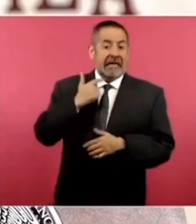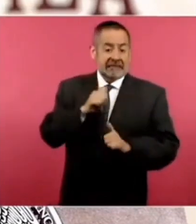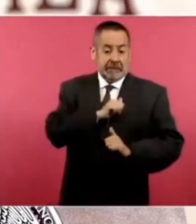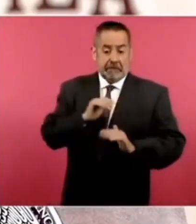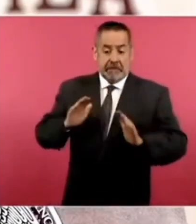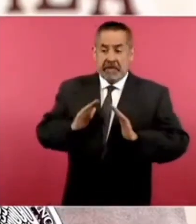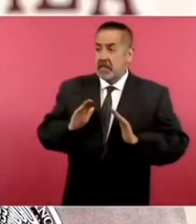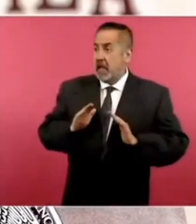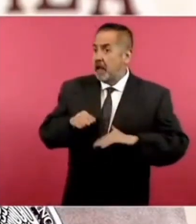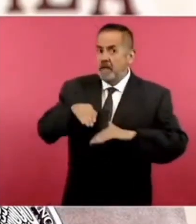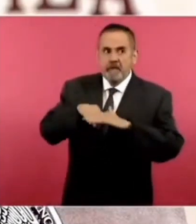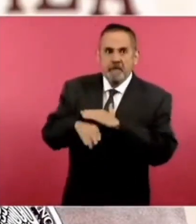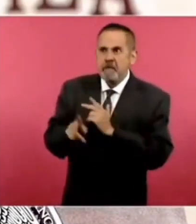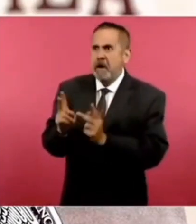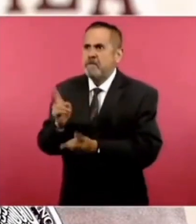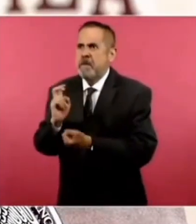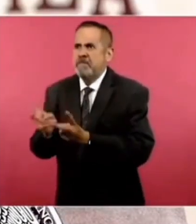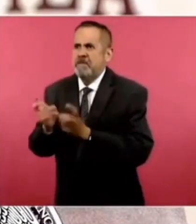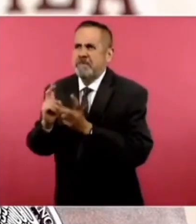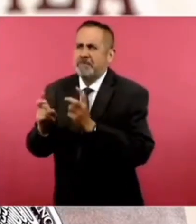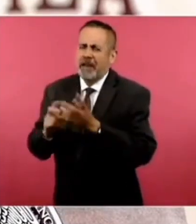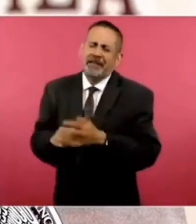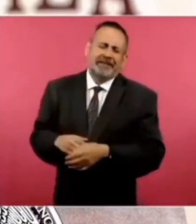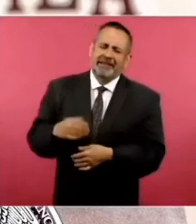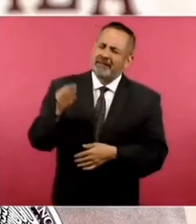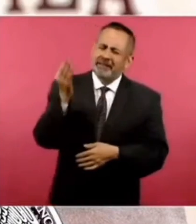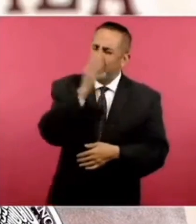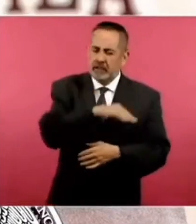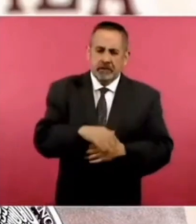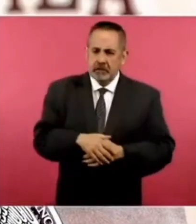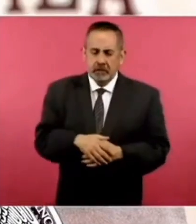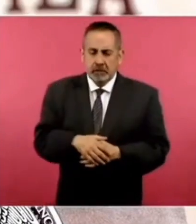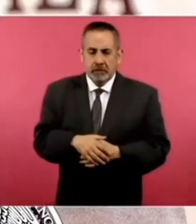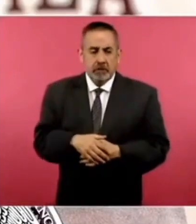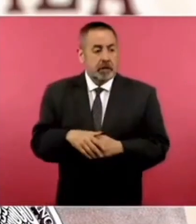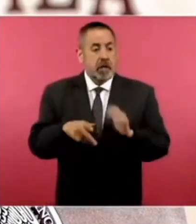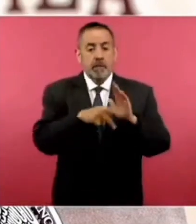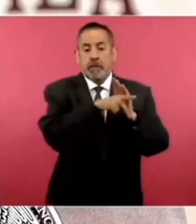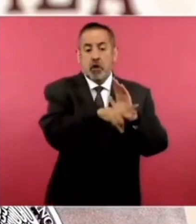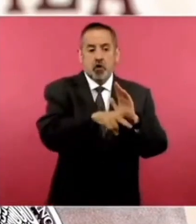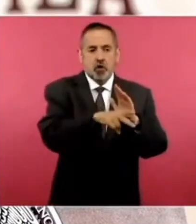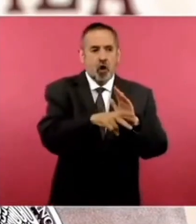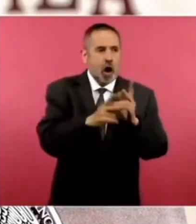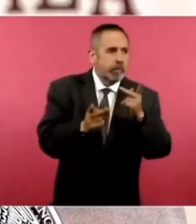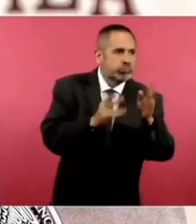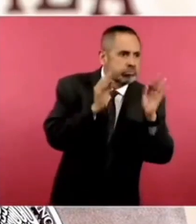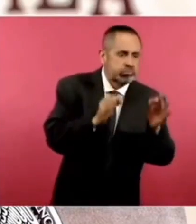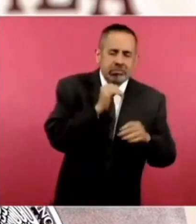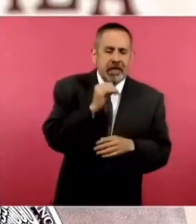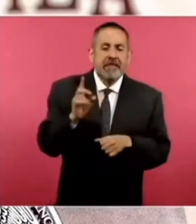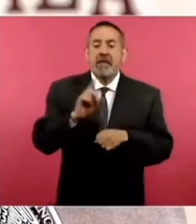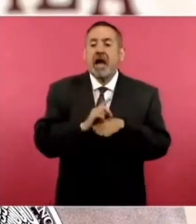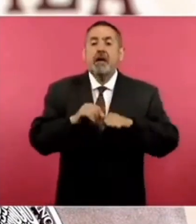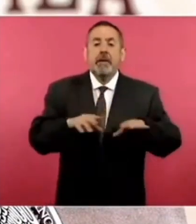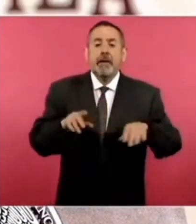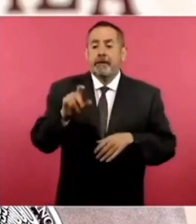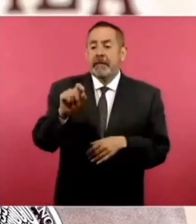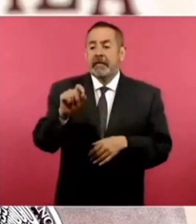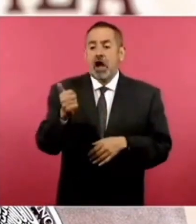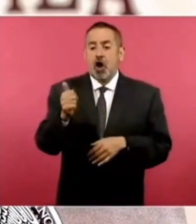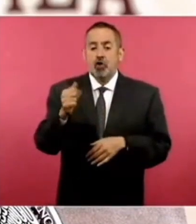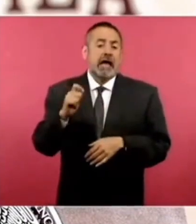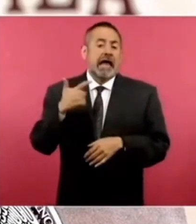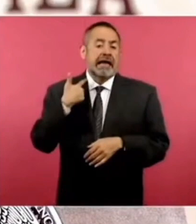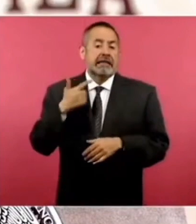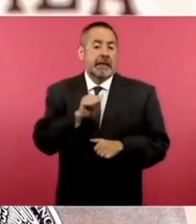lo publicó el diario Reforma. Con información sin confirmar, el diario Reforma publicó el 20 de agosto que un exmilitar